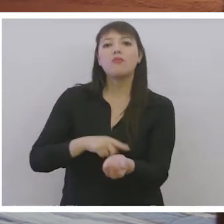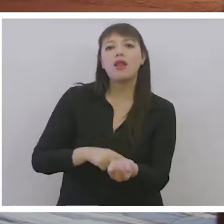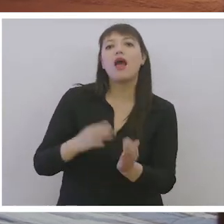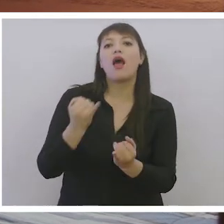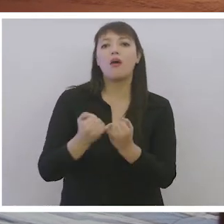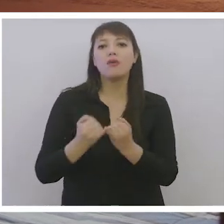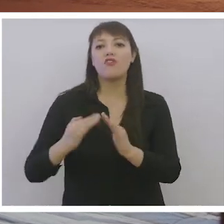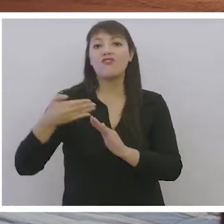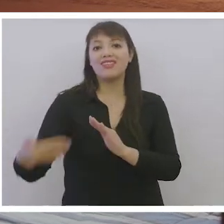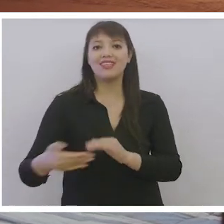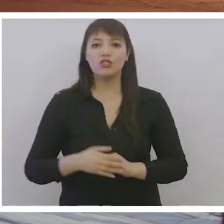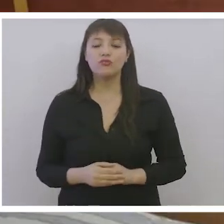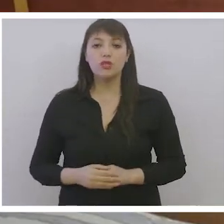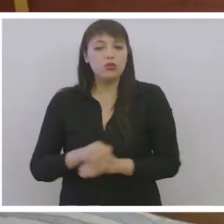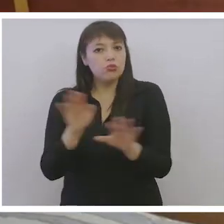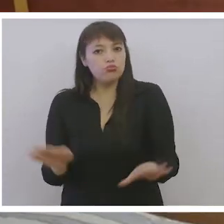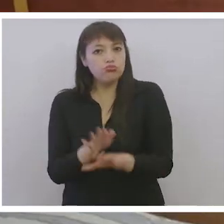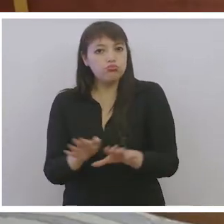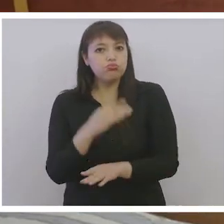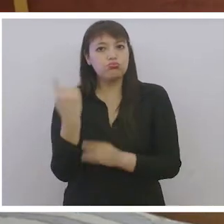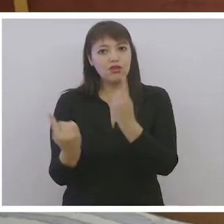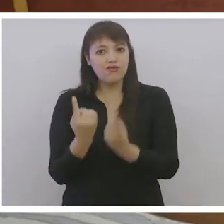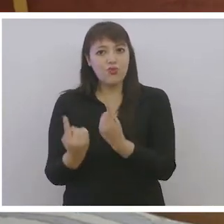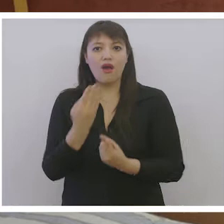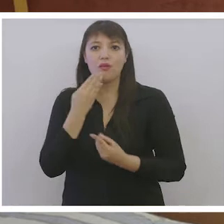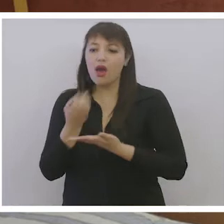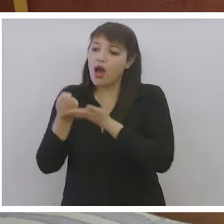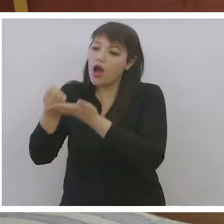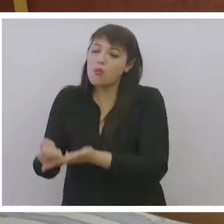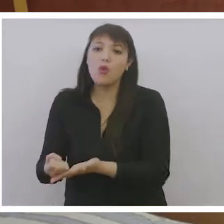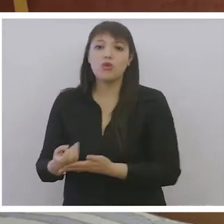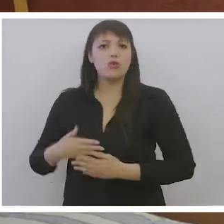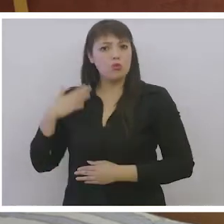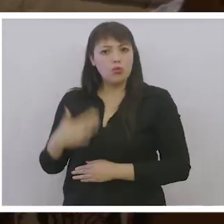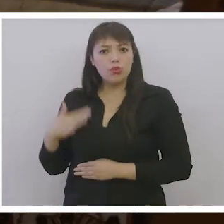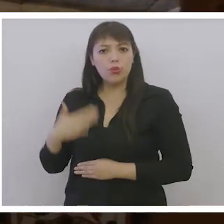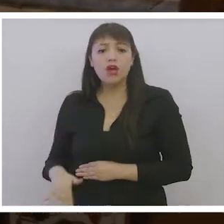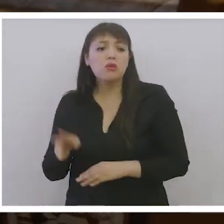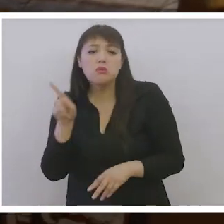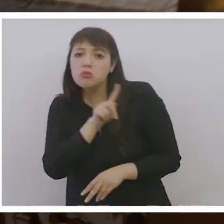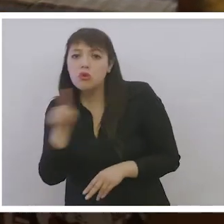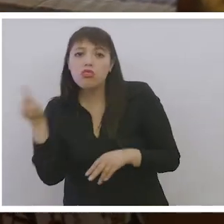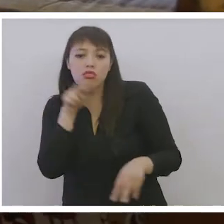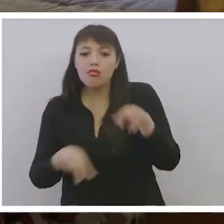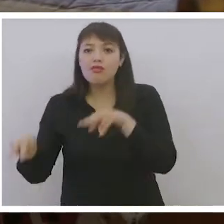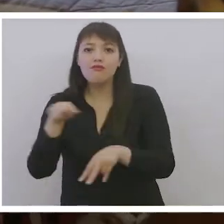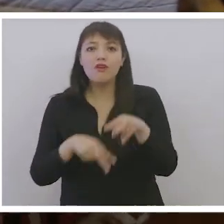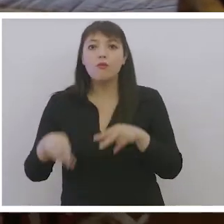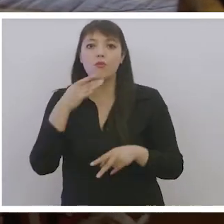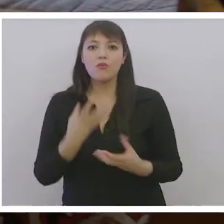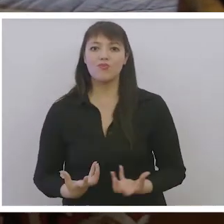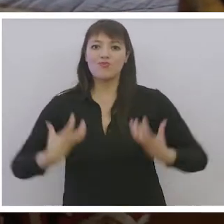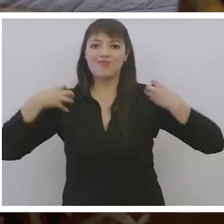amigo. Es un esfuerzo individual de entrega desinteresada por los otros. Un trabajo muchas veces invisible ante la sociedad, porque quienes